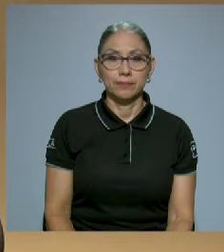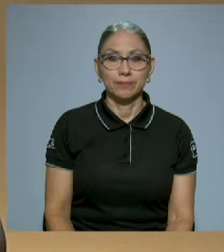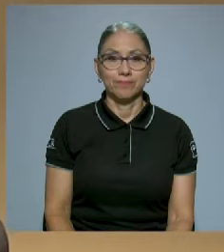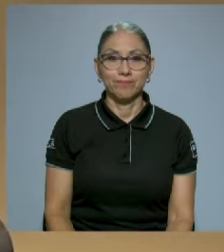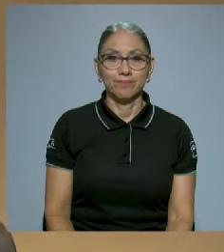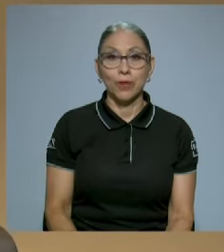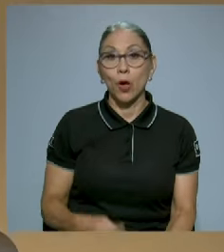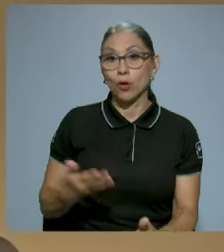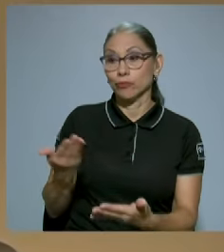Retomando el segmento anterior,